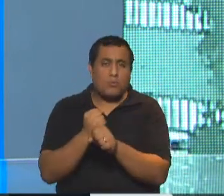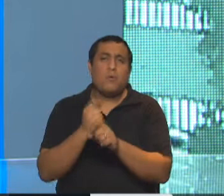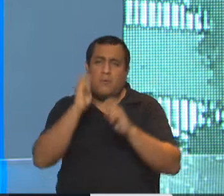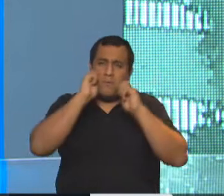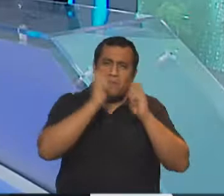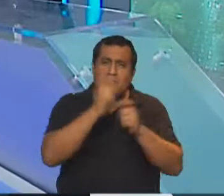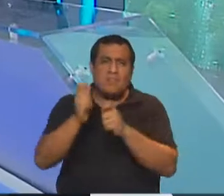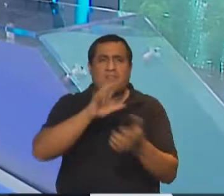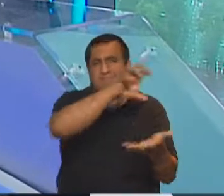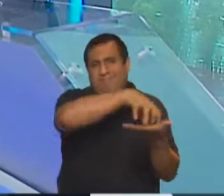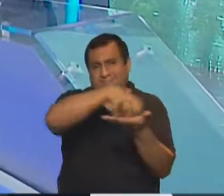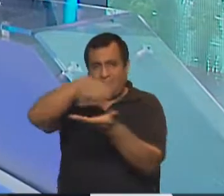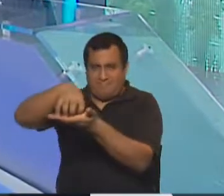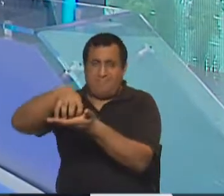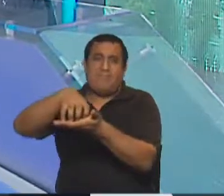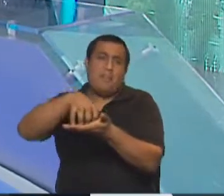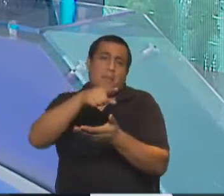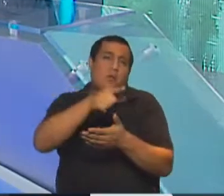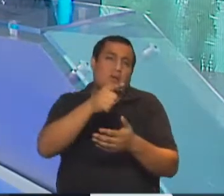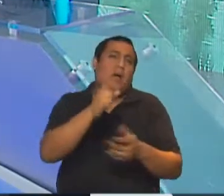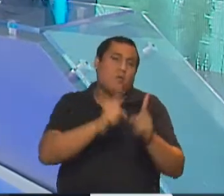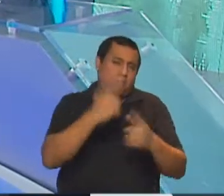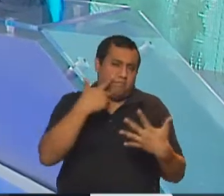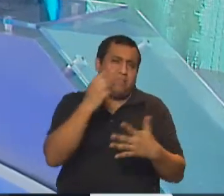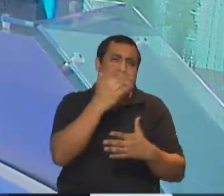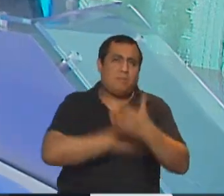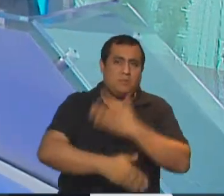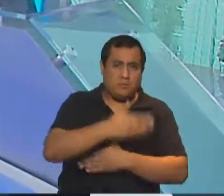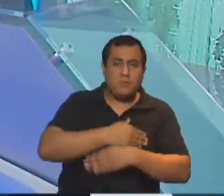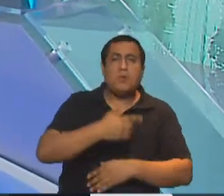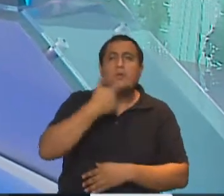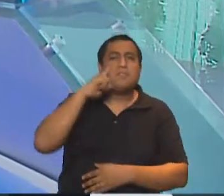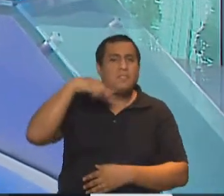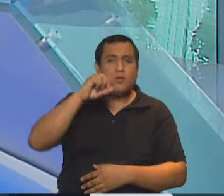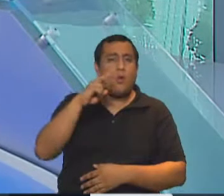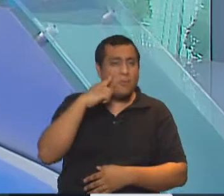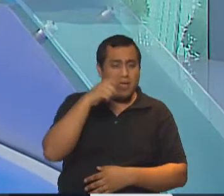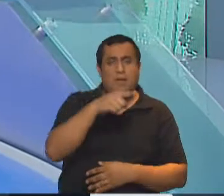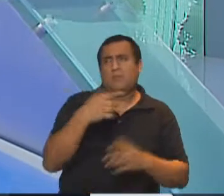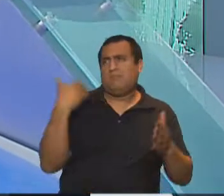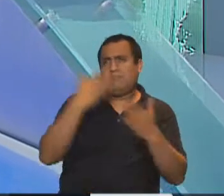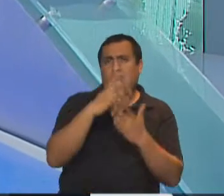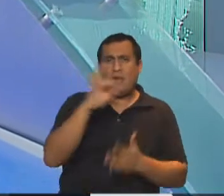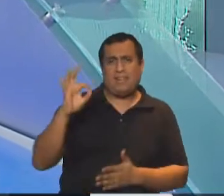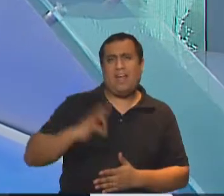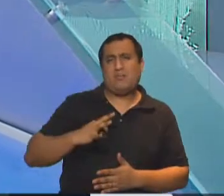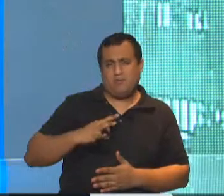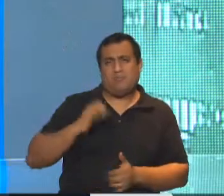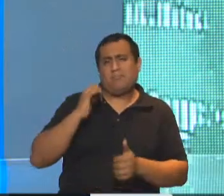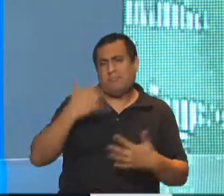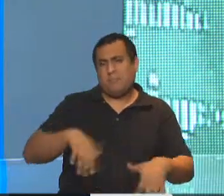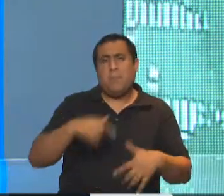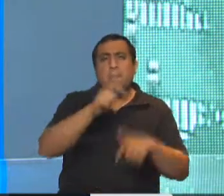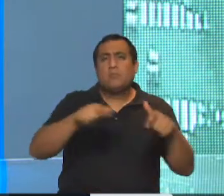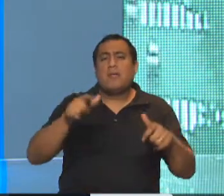a muchas instituciones de referentes de la discapacidad. En Chaco estuvimos en Sinovi, que es una institución de más de 40 años de historia de personas con discapacidad